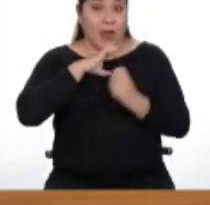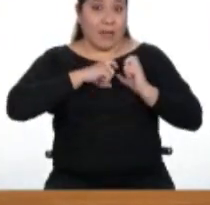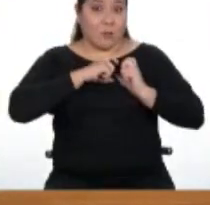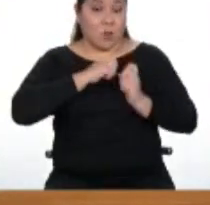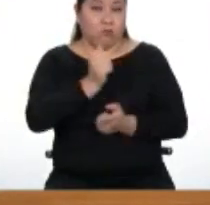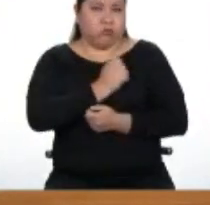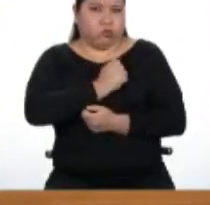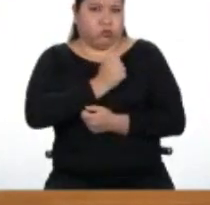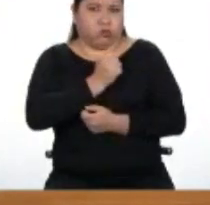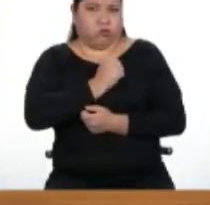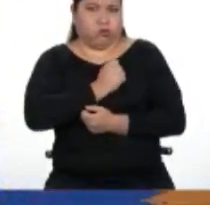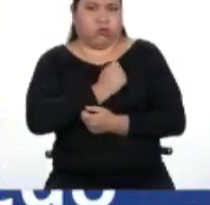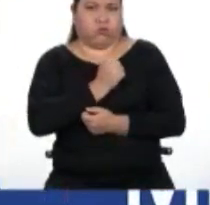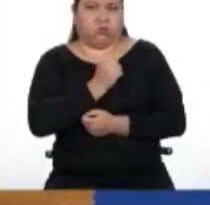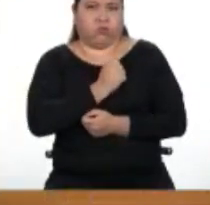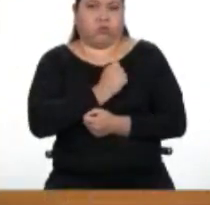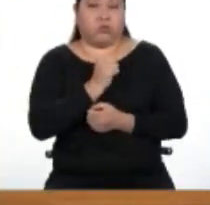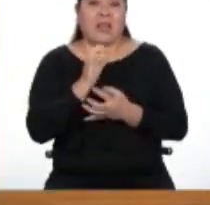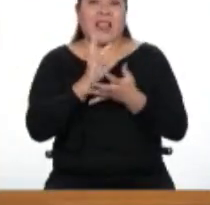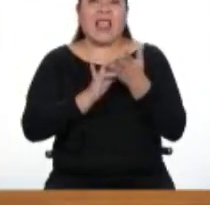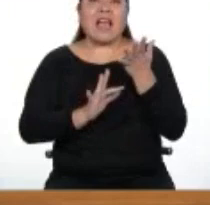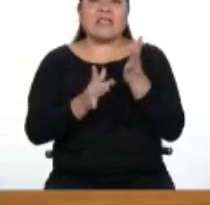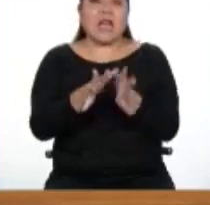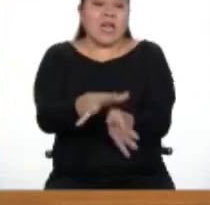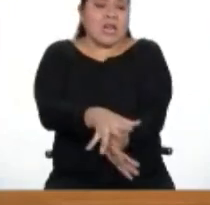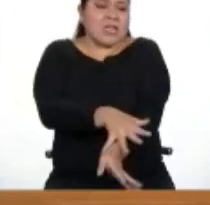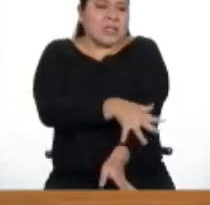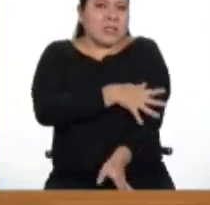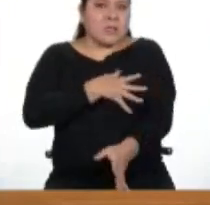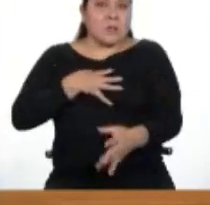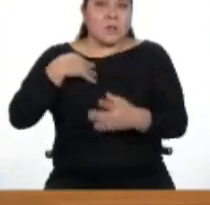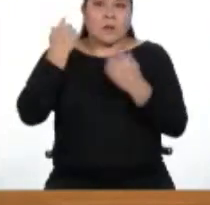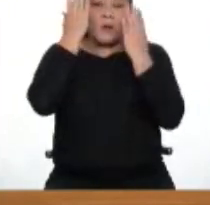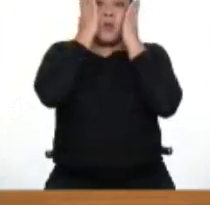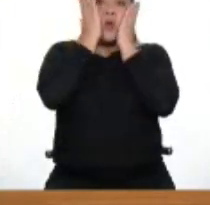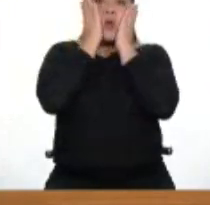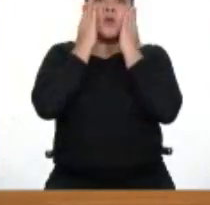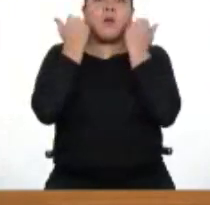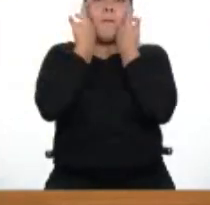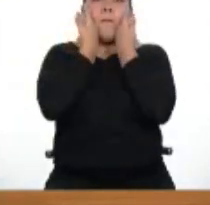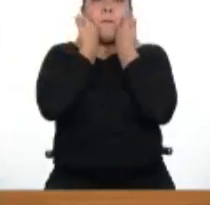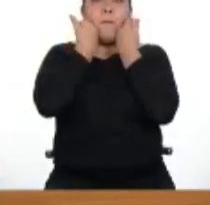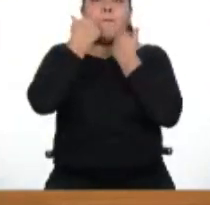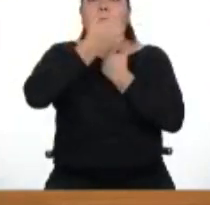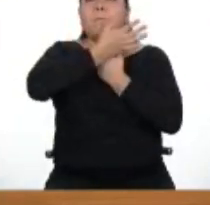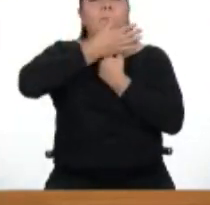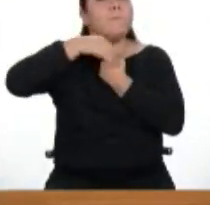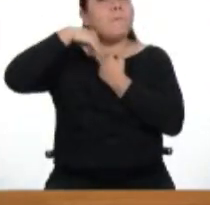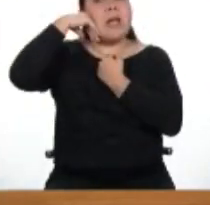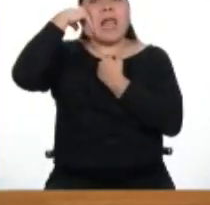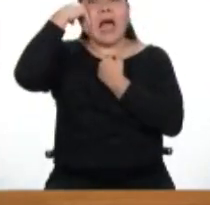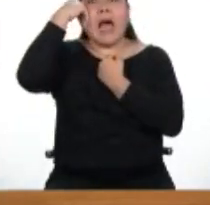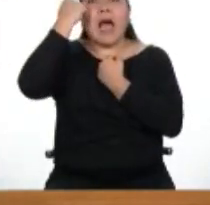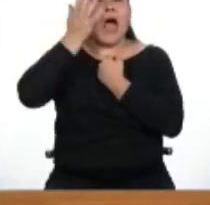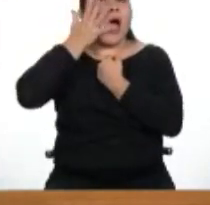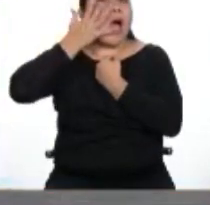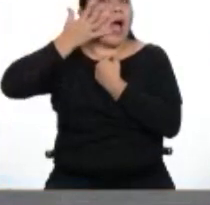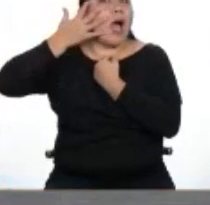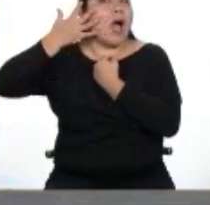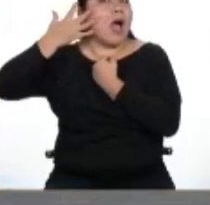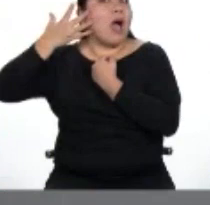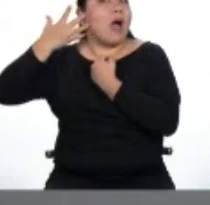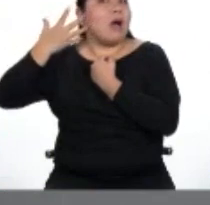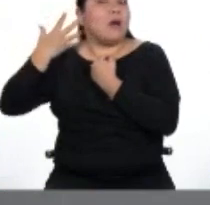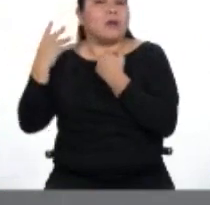La sangre se dirige hacia los músculos y por eso el rostro palidece. Se produce un efecto de inmovilidad.